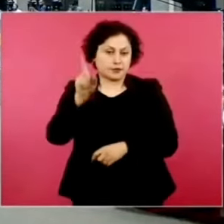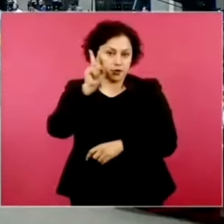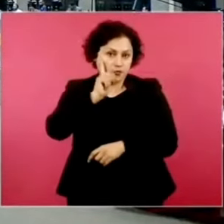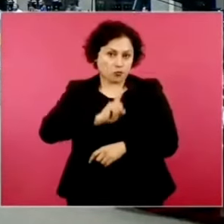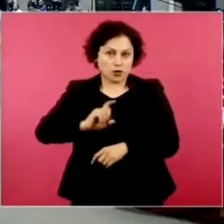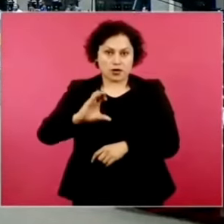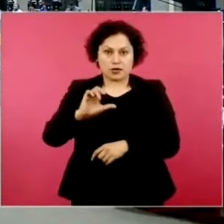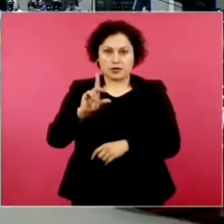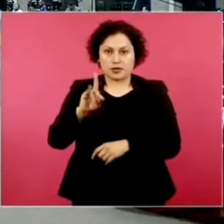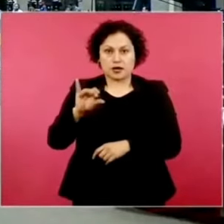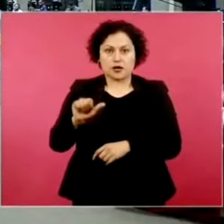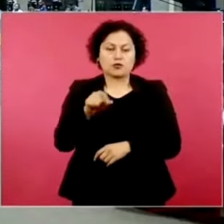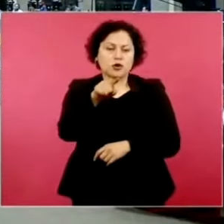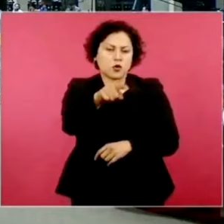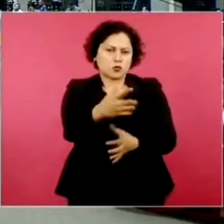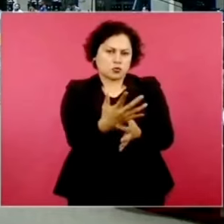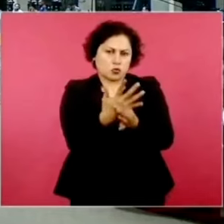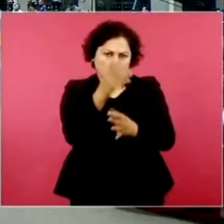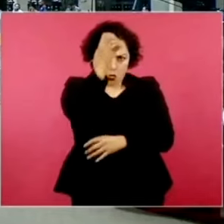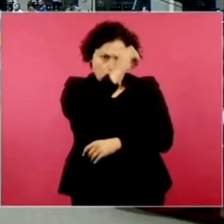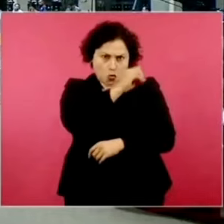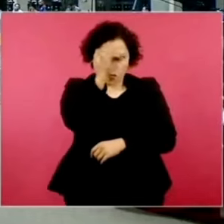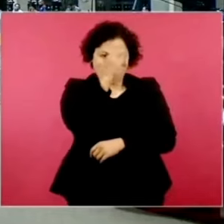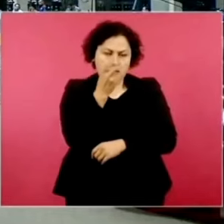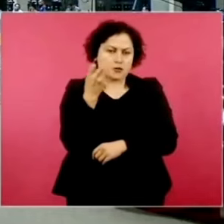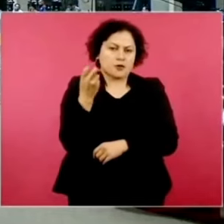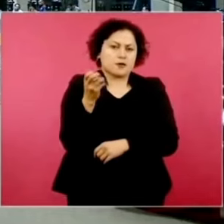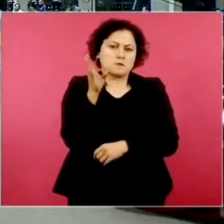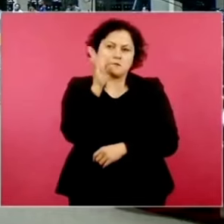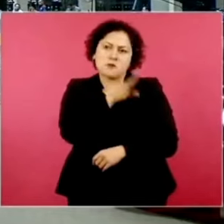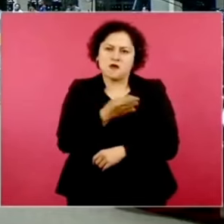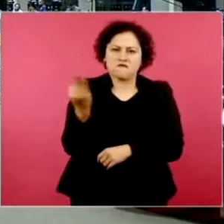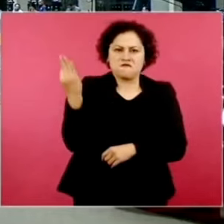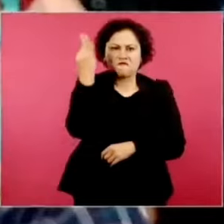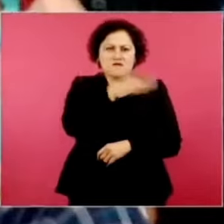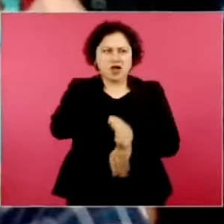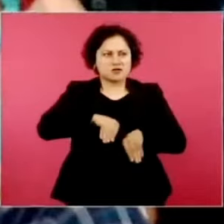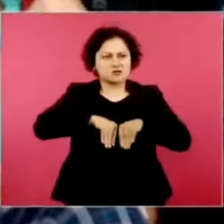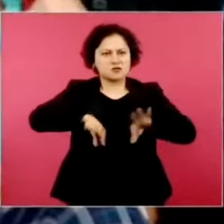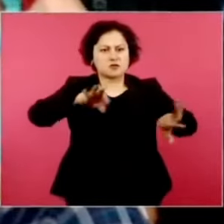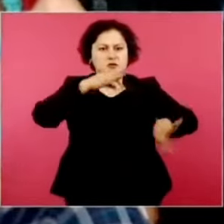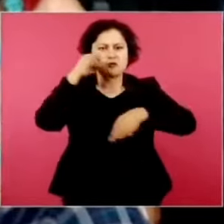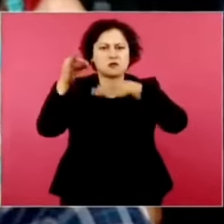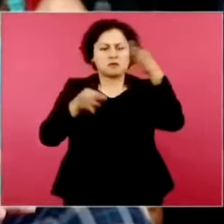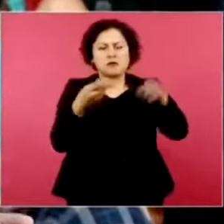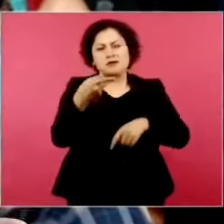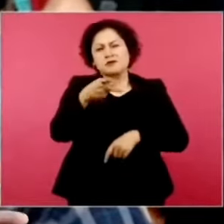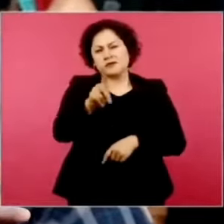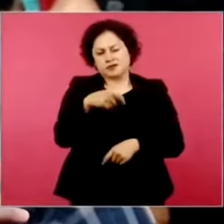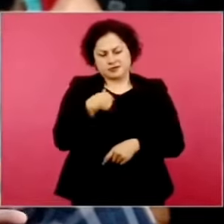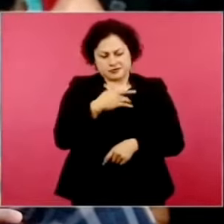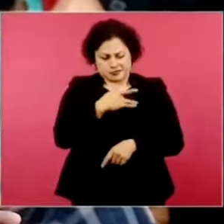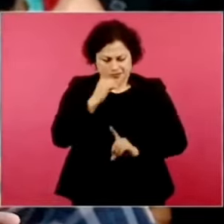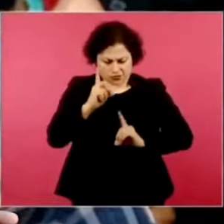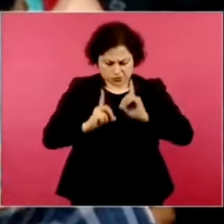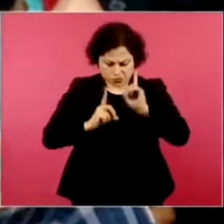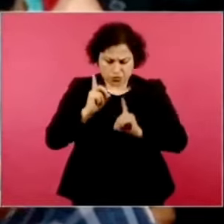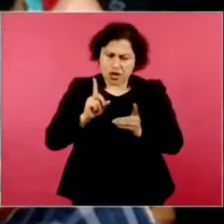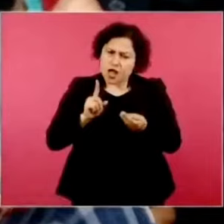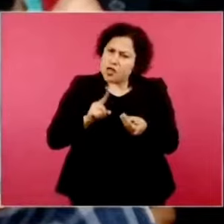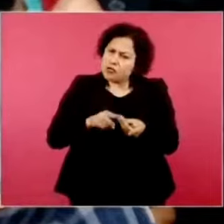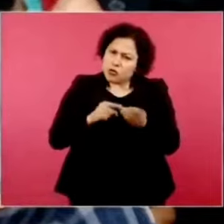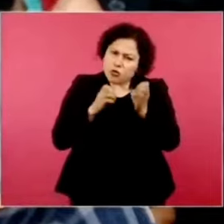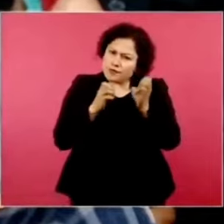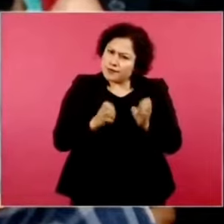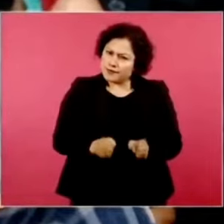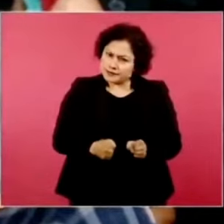usted fue un montaje y fue un acto de propaganda. Pero me queda la duda, presidente, ¿dónde estaba el equipo de seguridad de la candidata? ¿De qué?